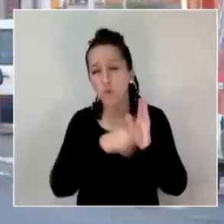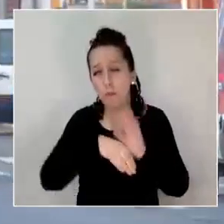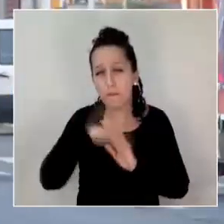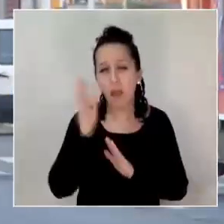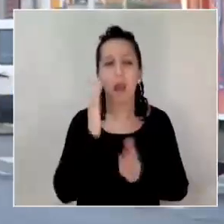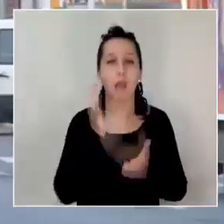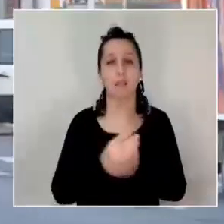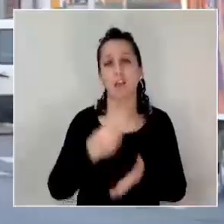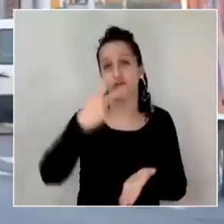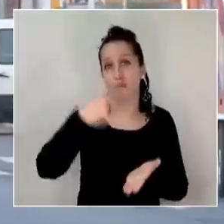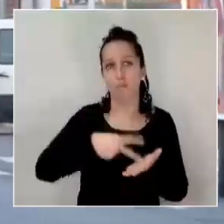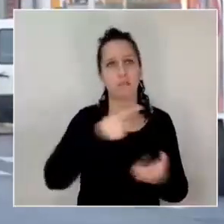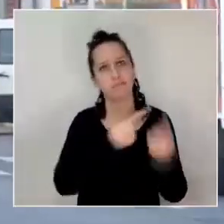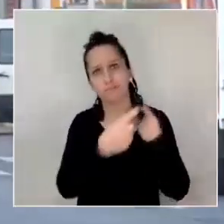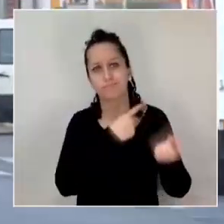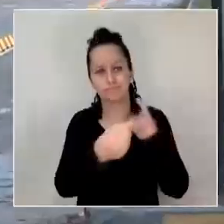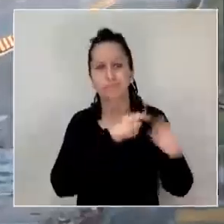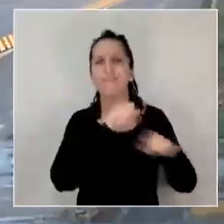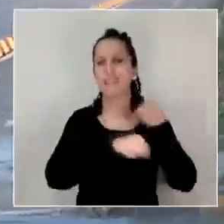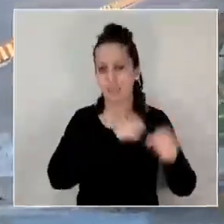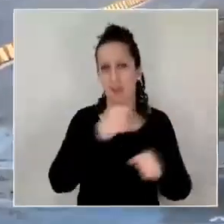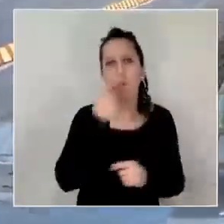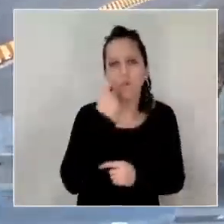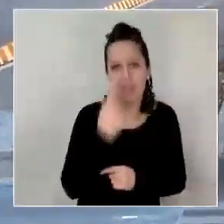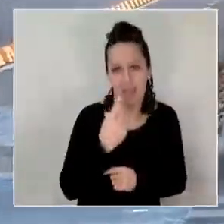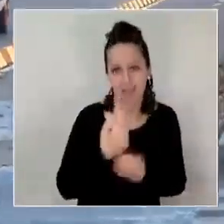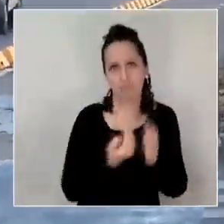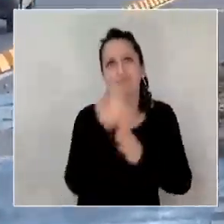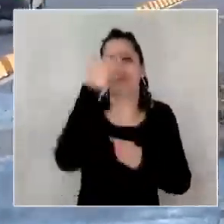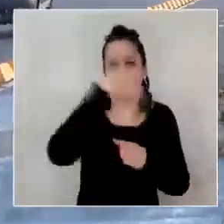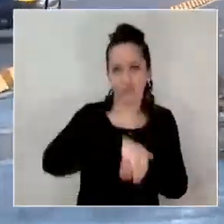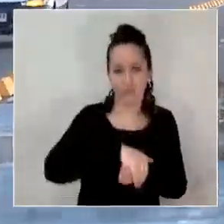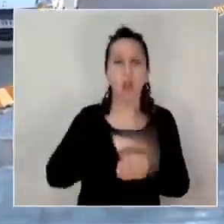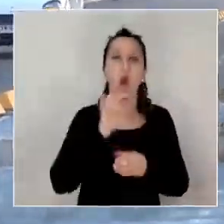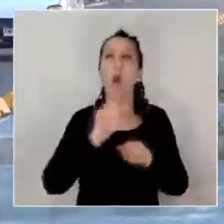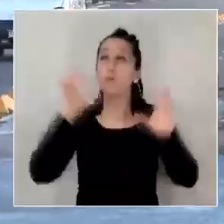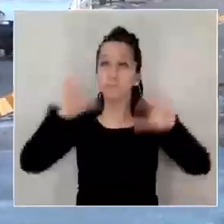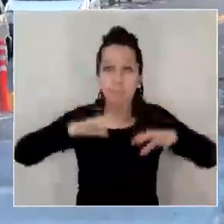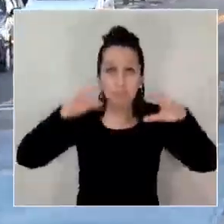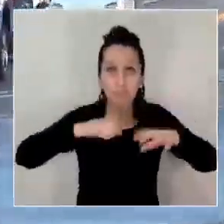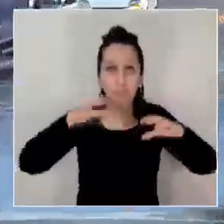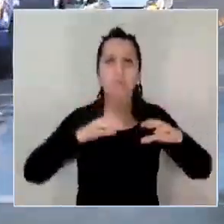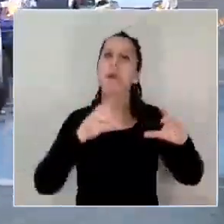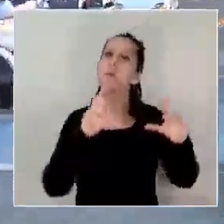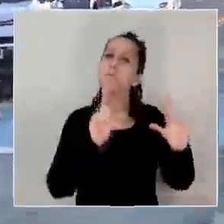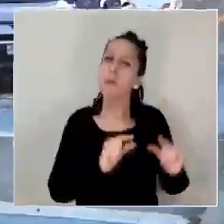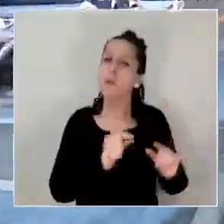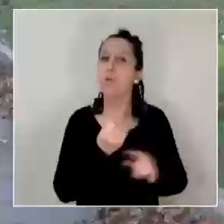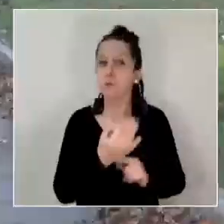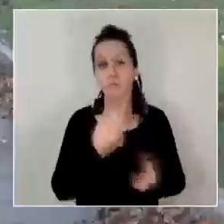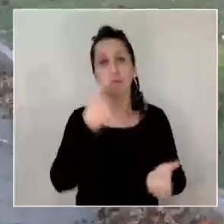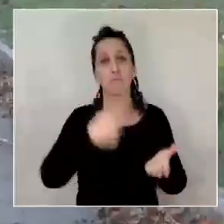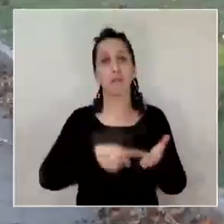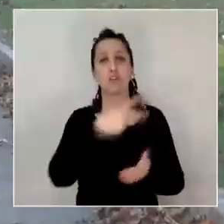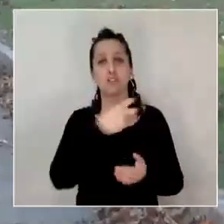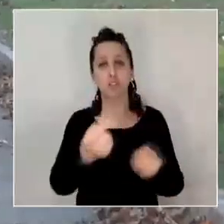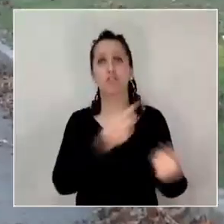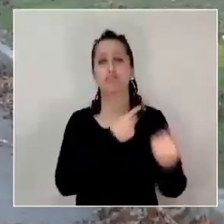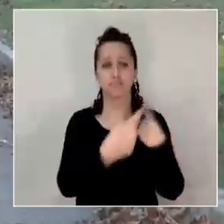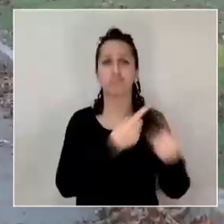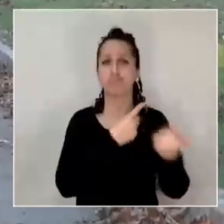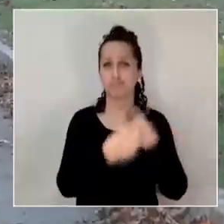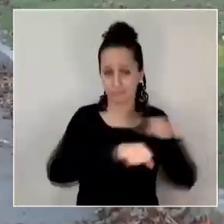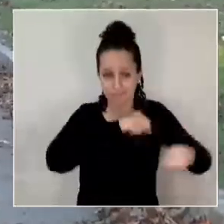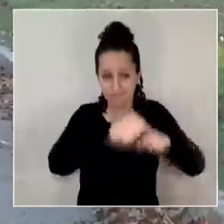hasta 2.000 pasadas diarias, mientras que en días con precipitaciones hay un promedio de 1.200 bicicletas que pasan